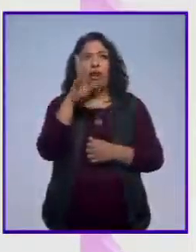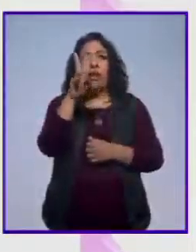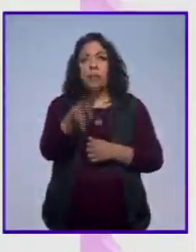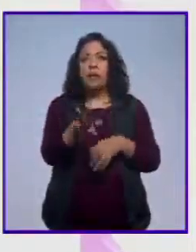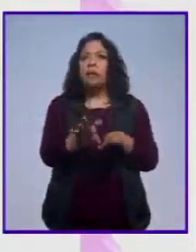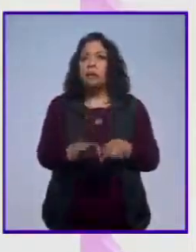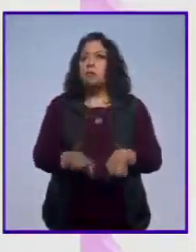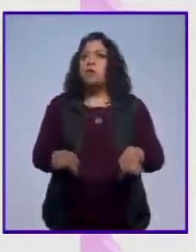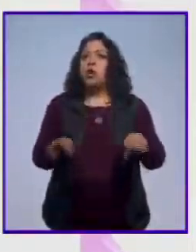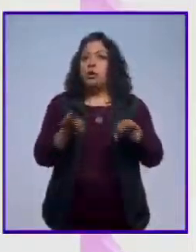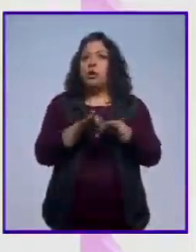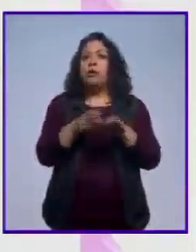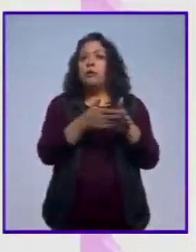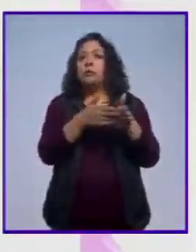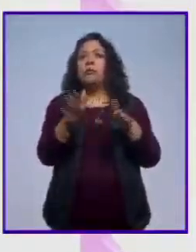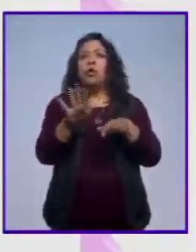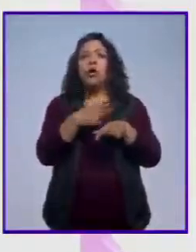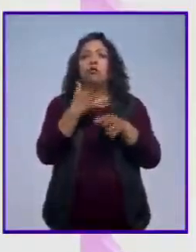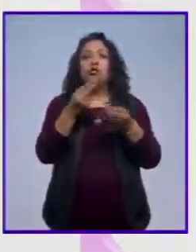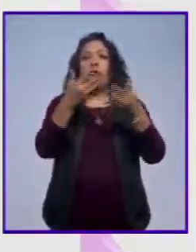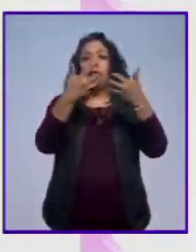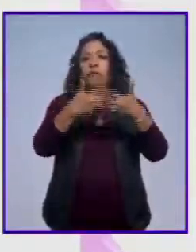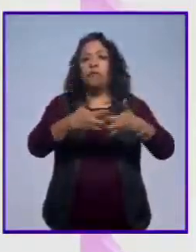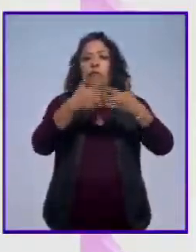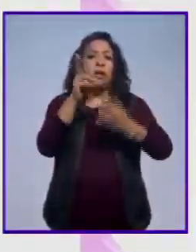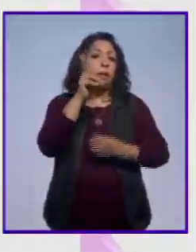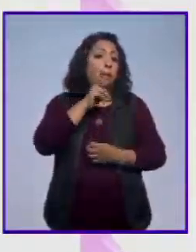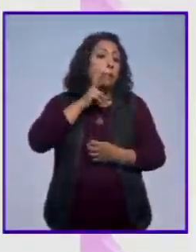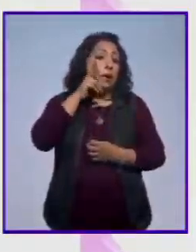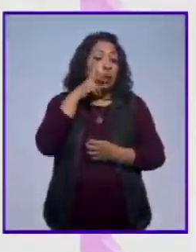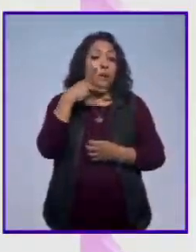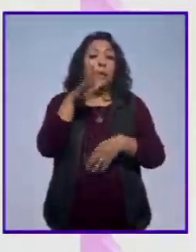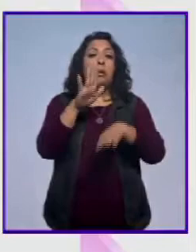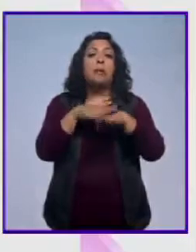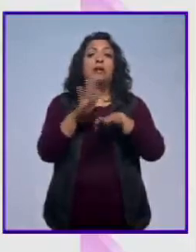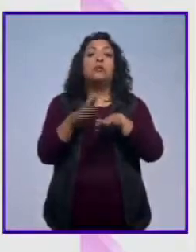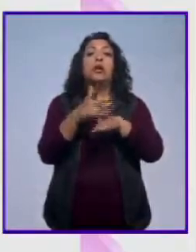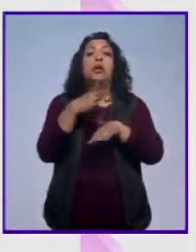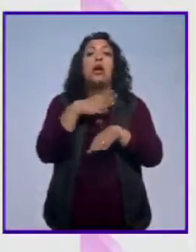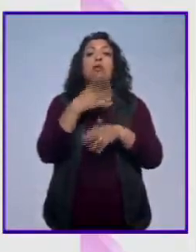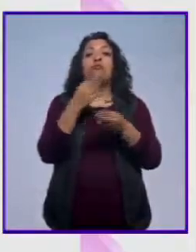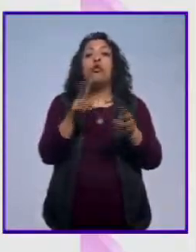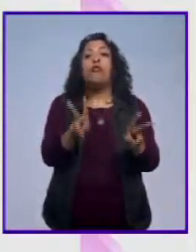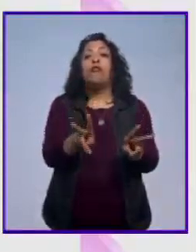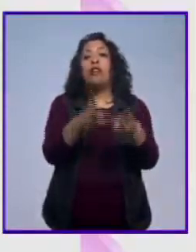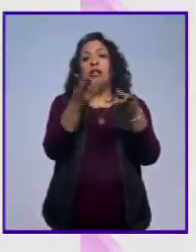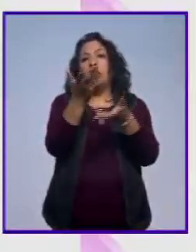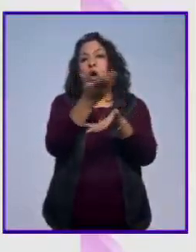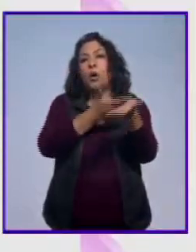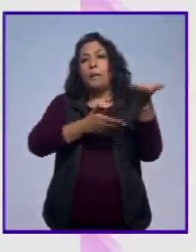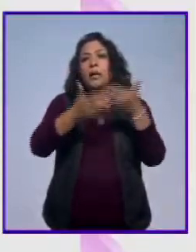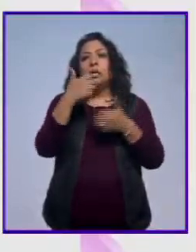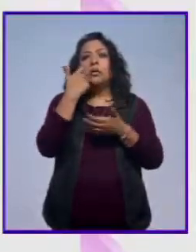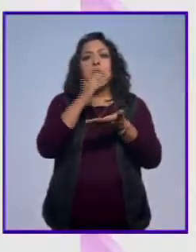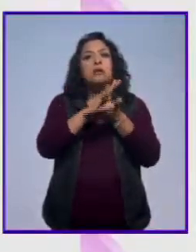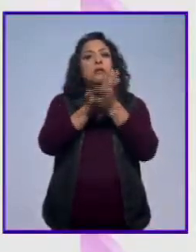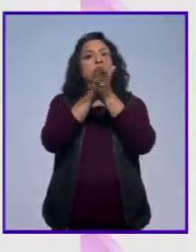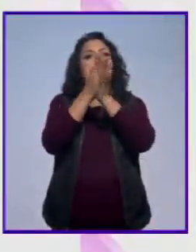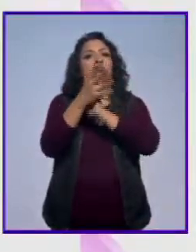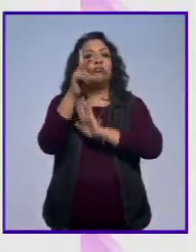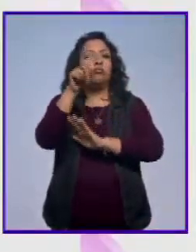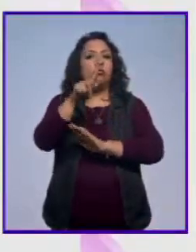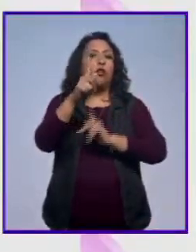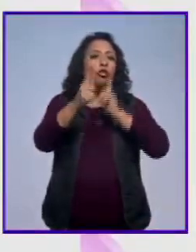momento importante debido a la producción de vino, pero sobre todo por los intereses comerciales que lo quieren volver un